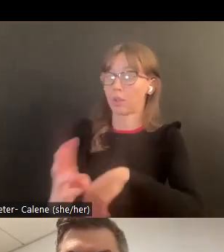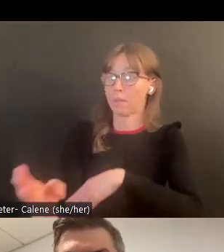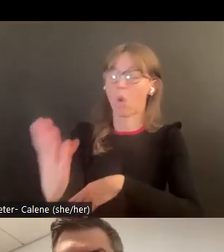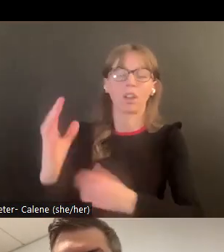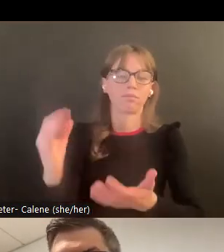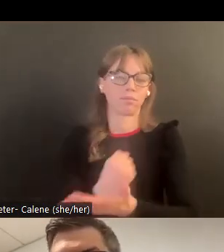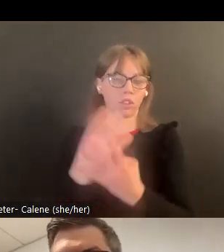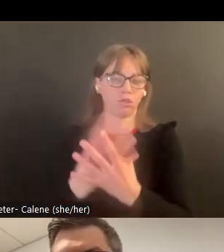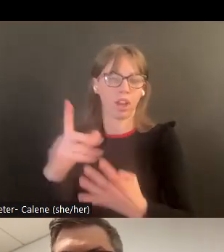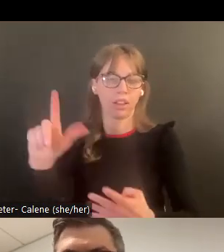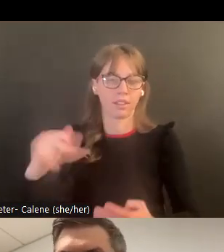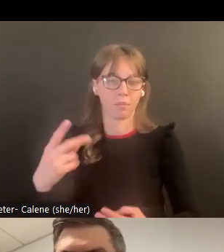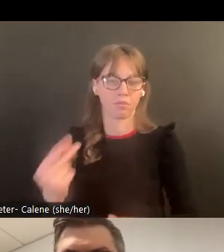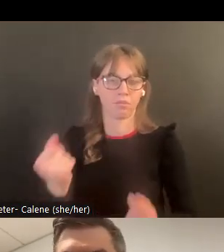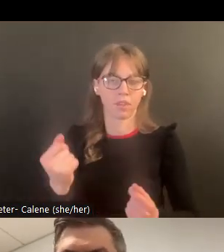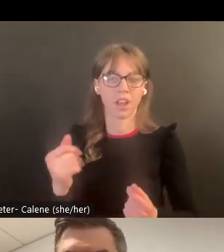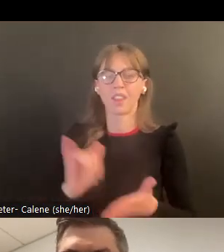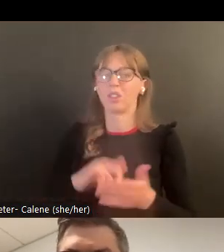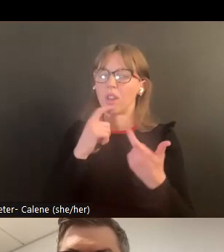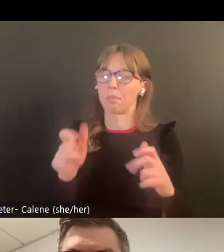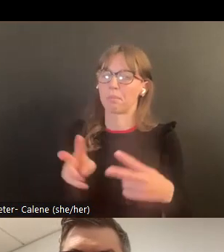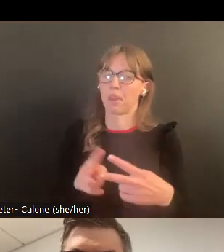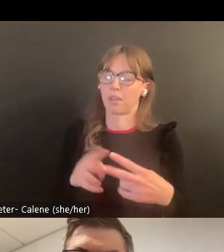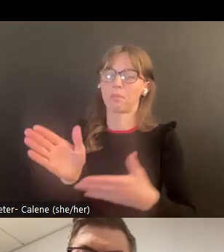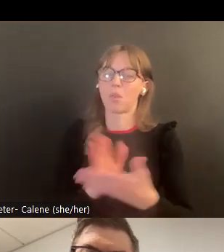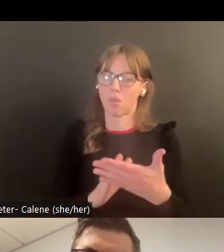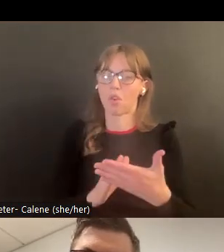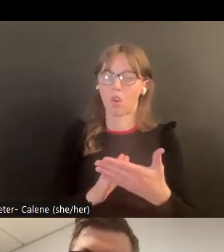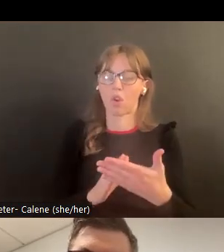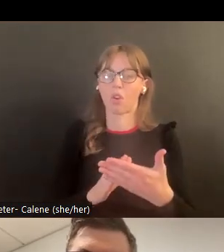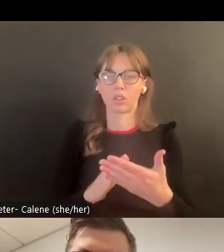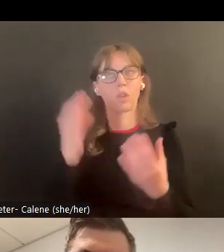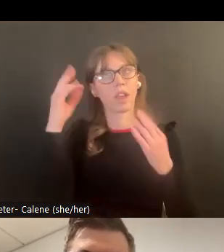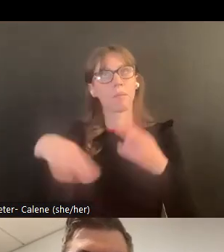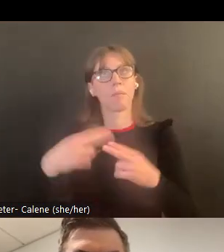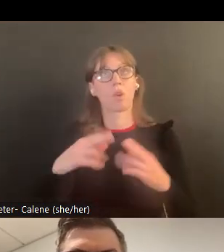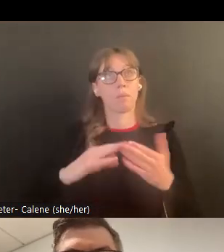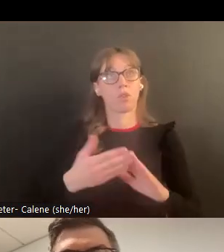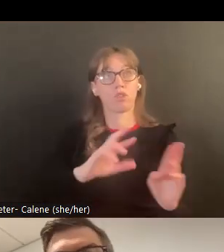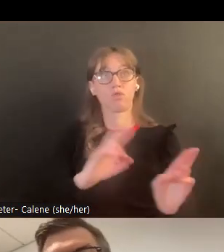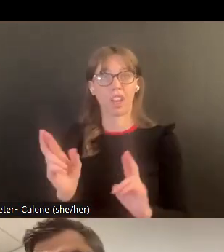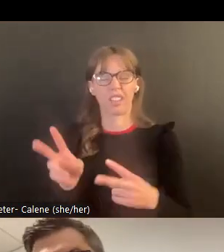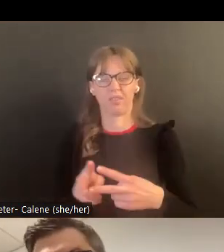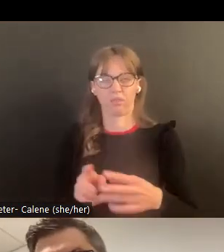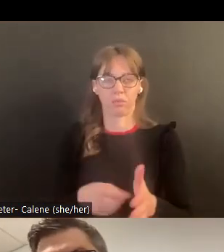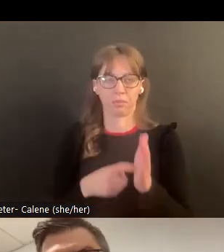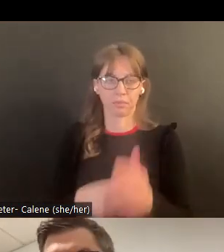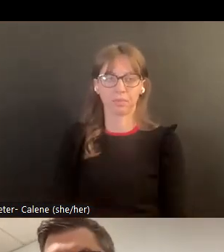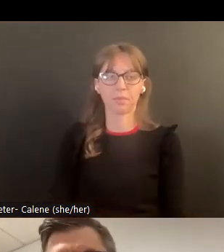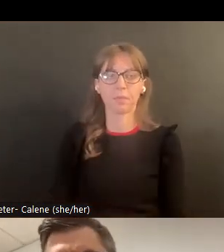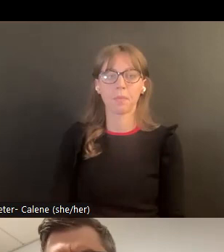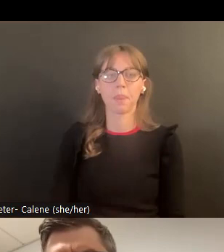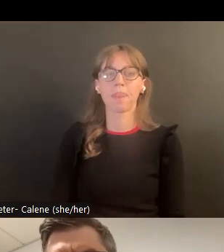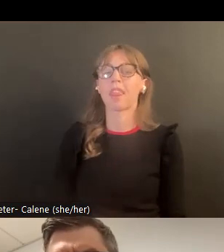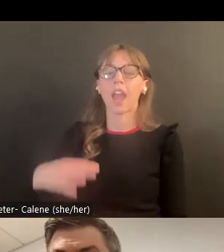agencia gente puede entonces llamarla en 2 a mañana y hacerse un asesoramiento de la esto sería cosas esenciales cuando